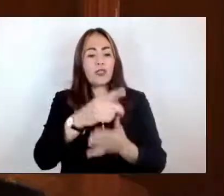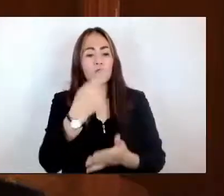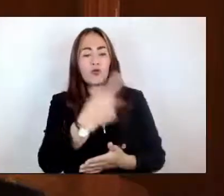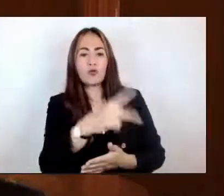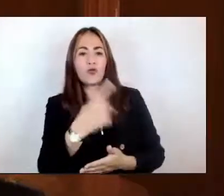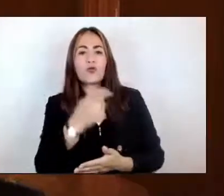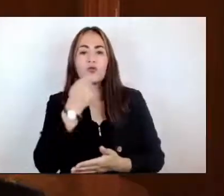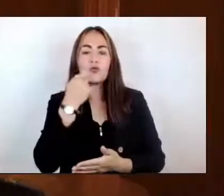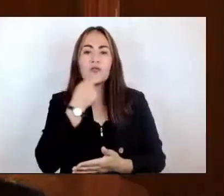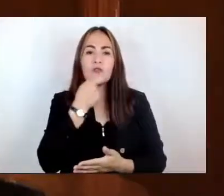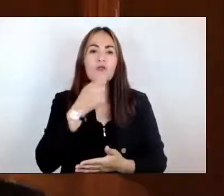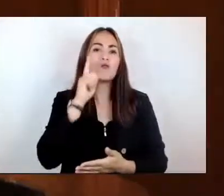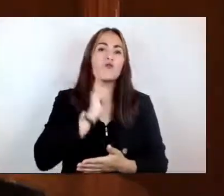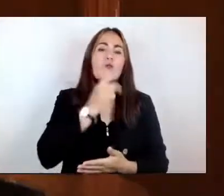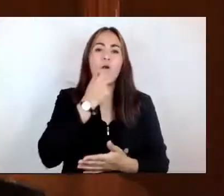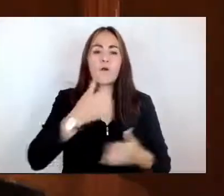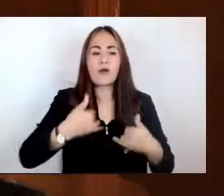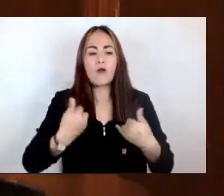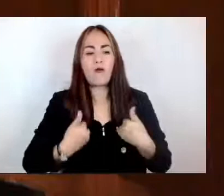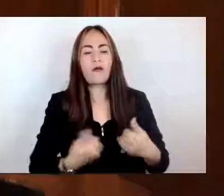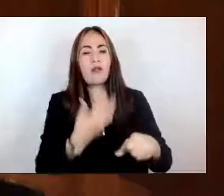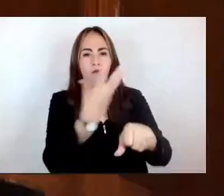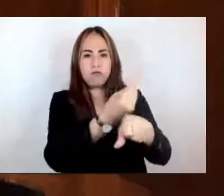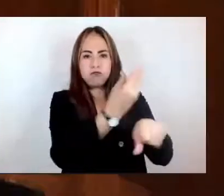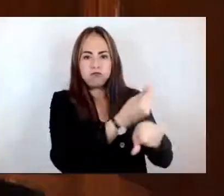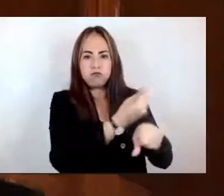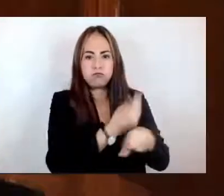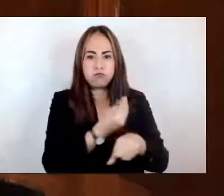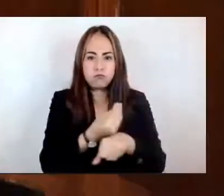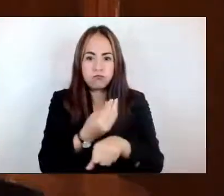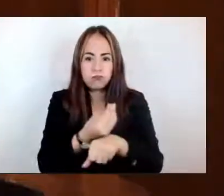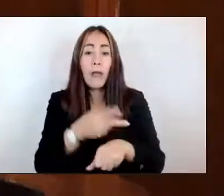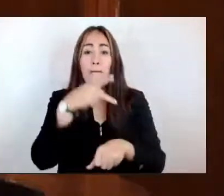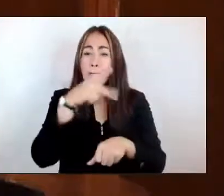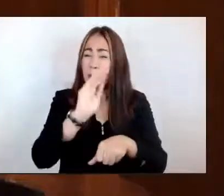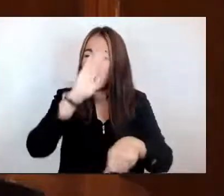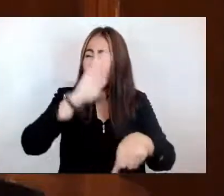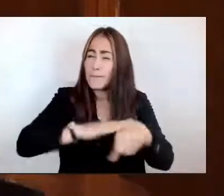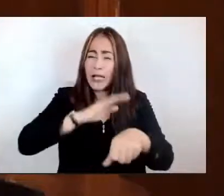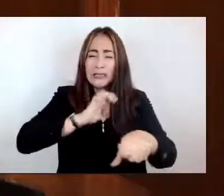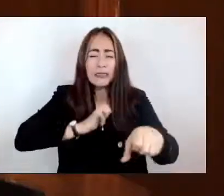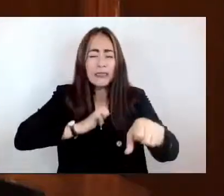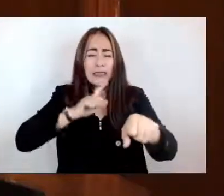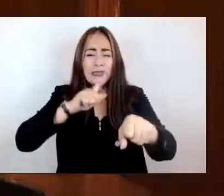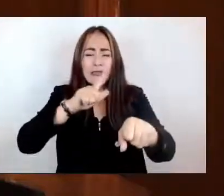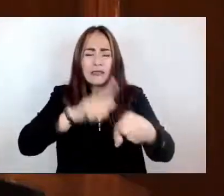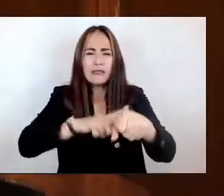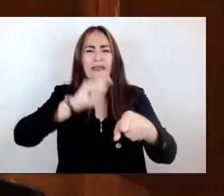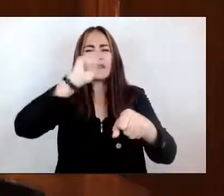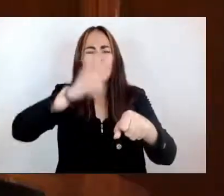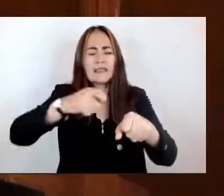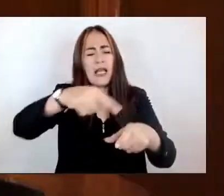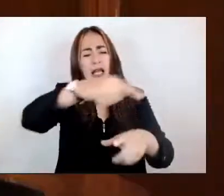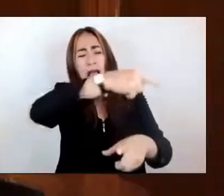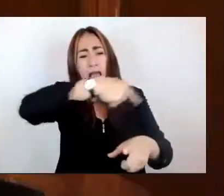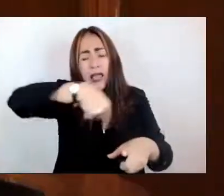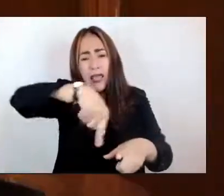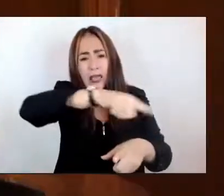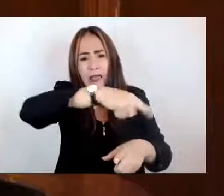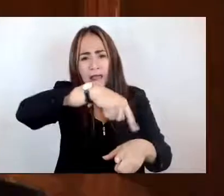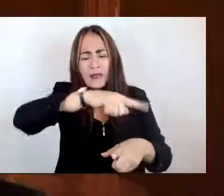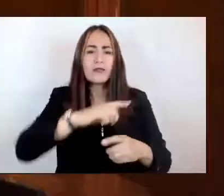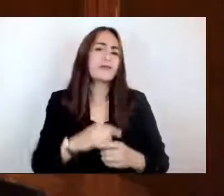y adolescentes, pero de manera especial a aquellos quienes por diversas circunstancias